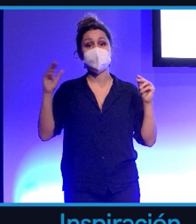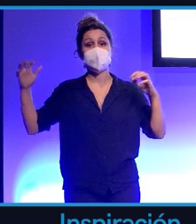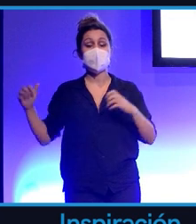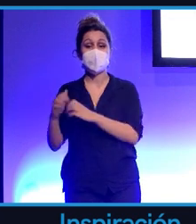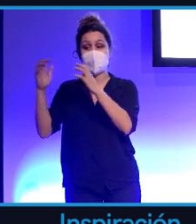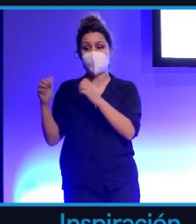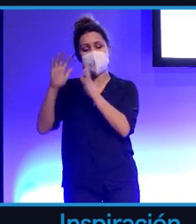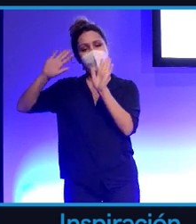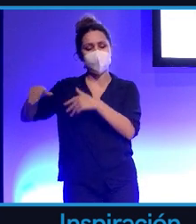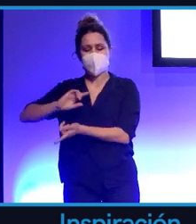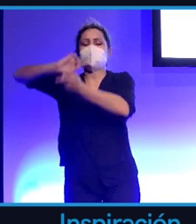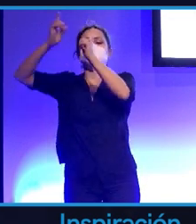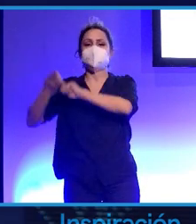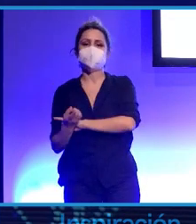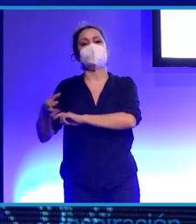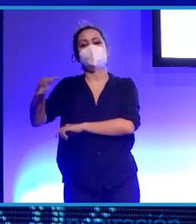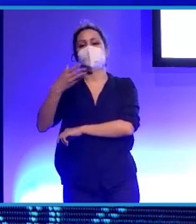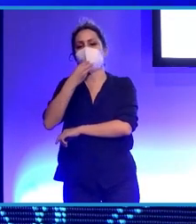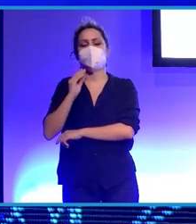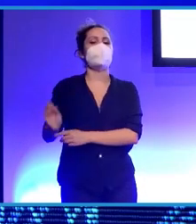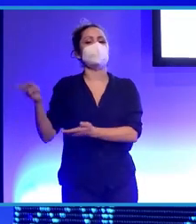a ser la isla bonita. Muchas gracias.